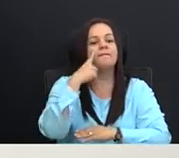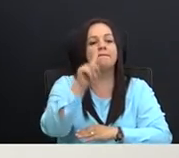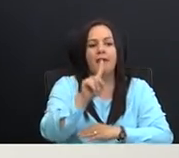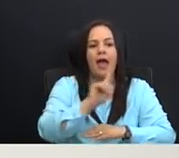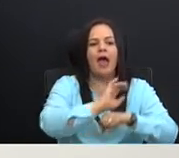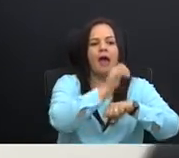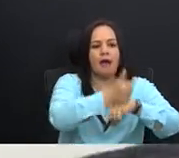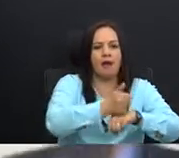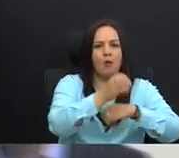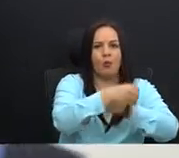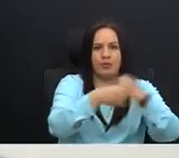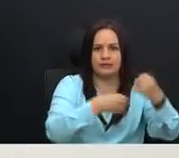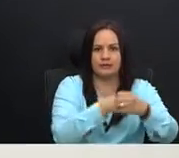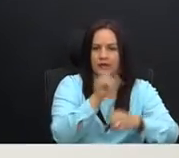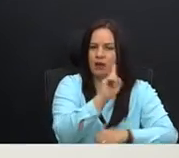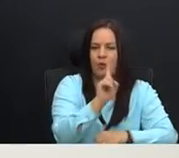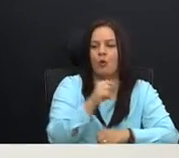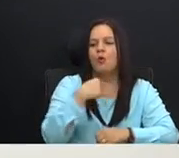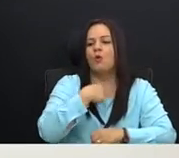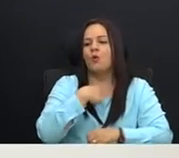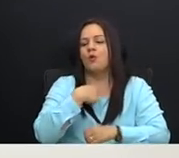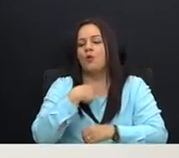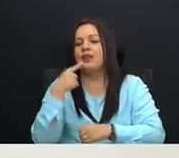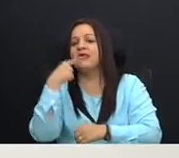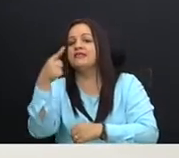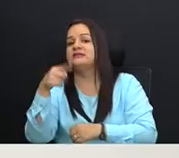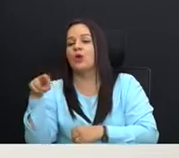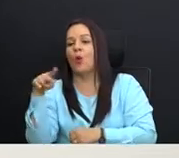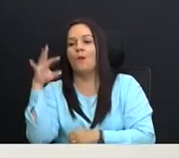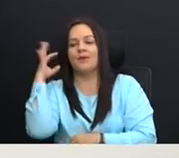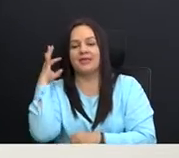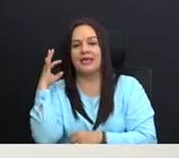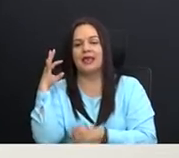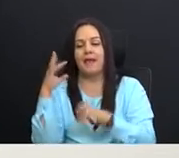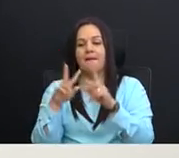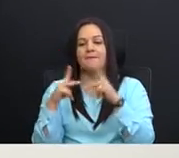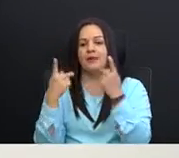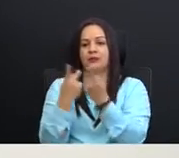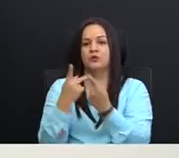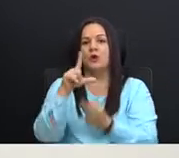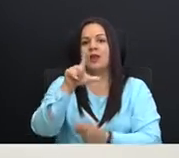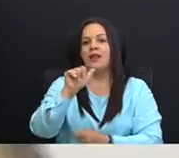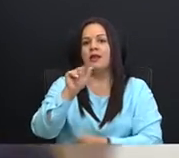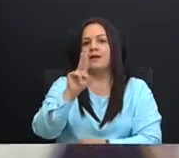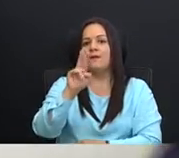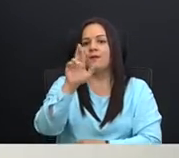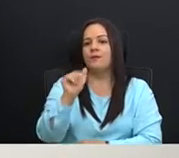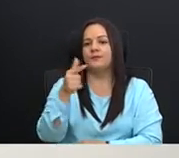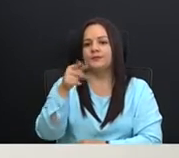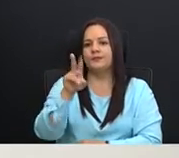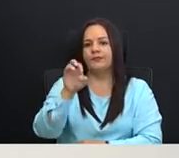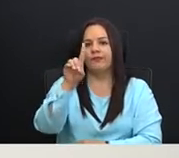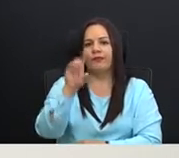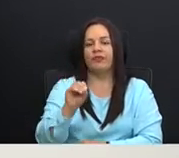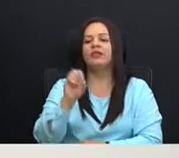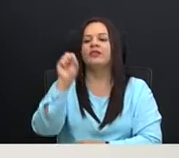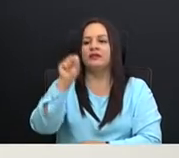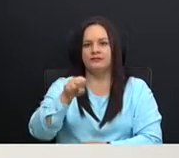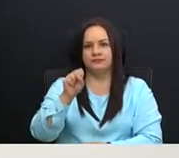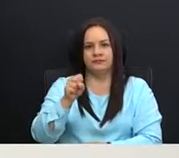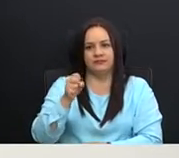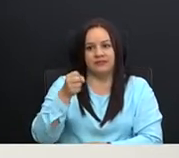abro comillas, le dice a su compañera de fracción, doña Laura Guido, si nos hace falta,